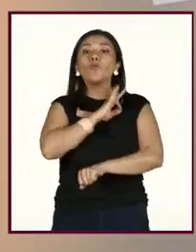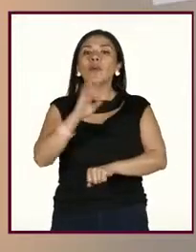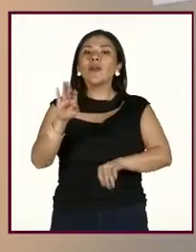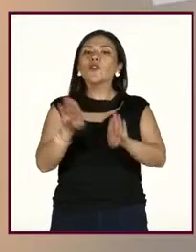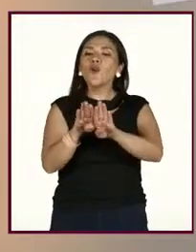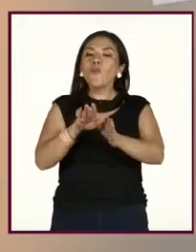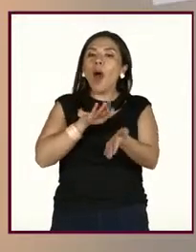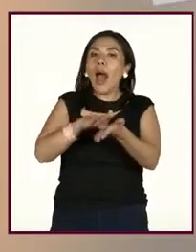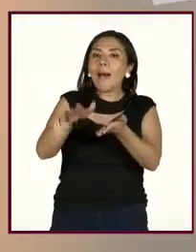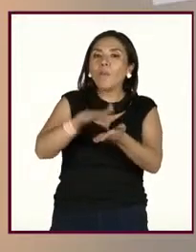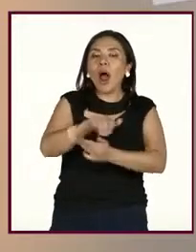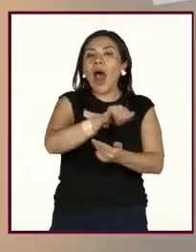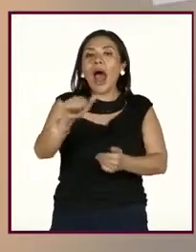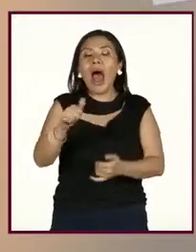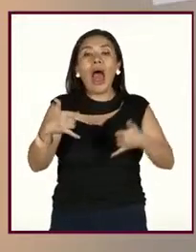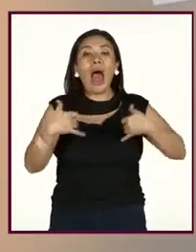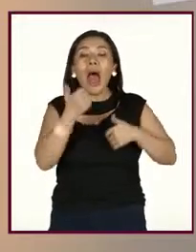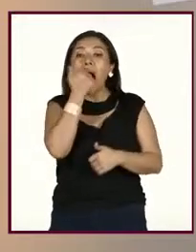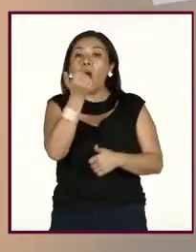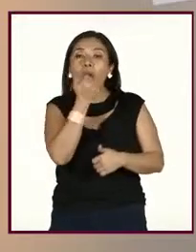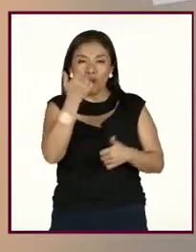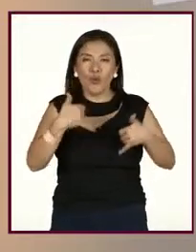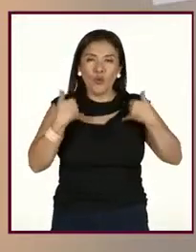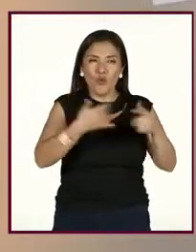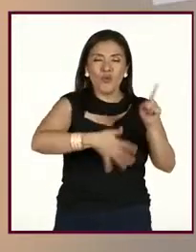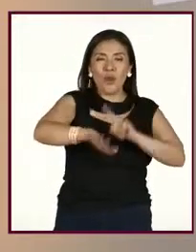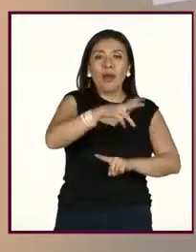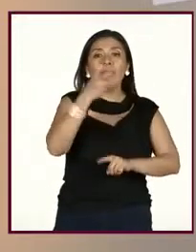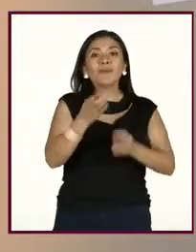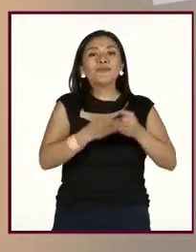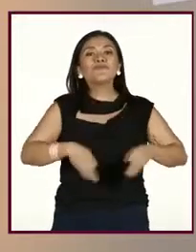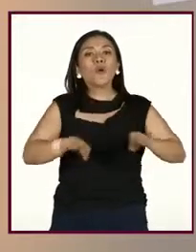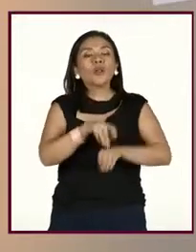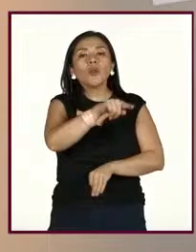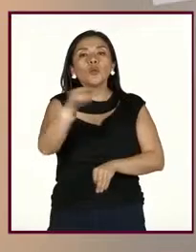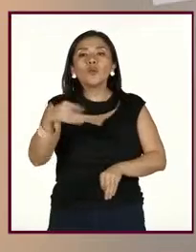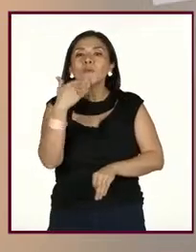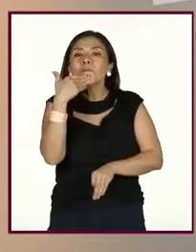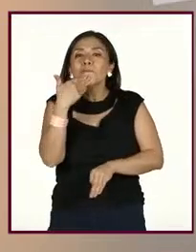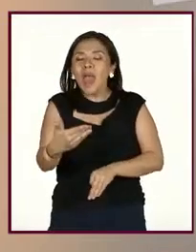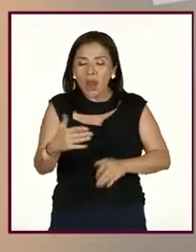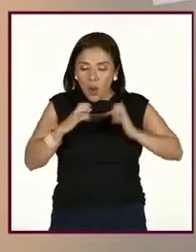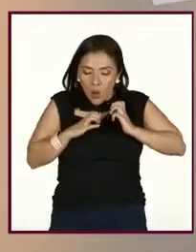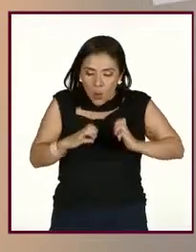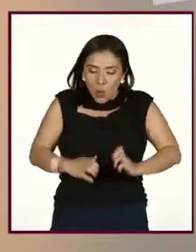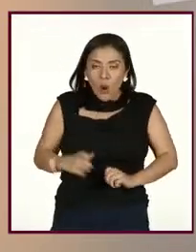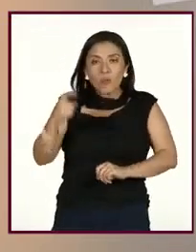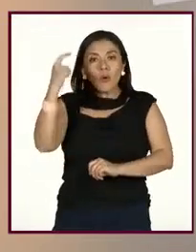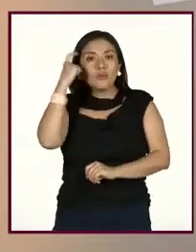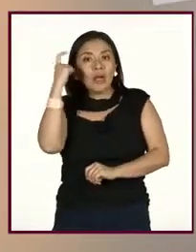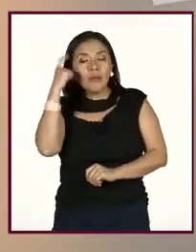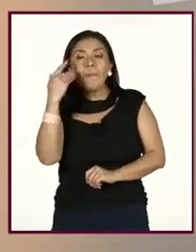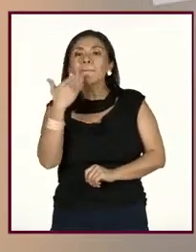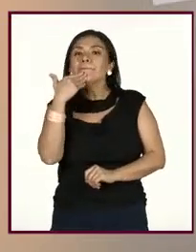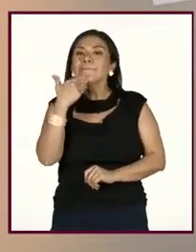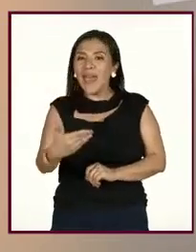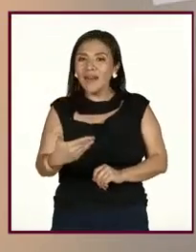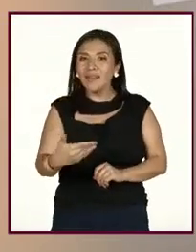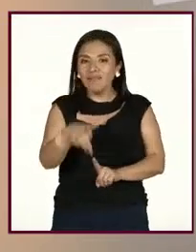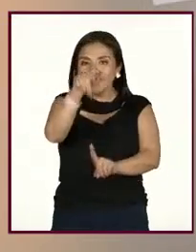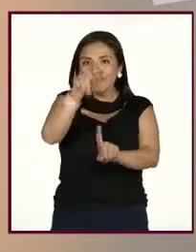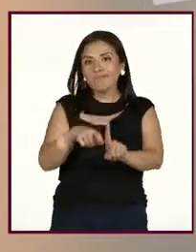apoyar a las y los alumnos, es importante que estemos en condición física y mentalmente,